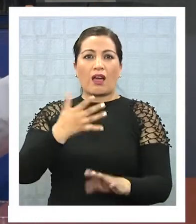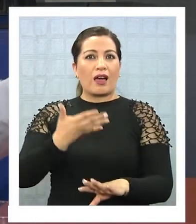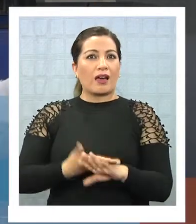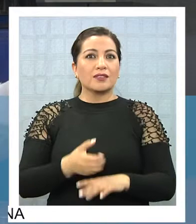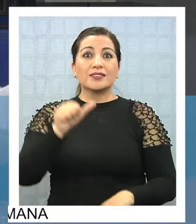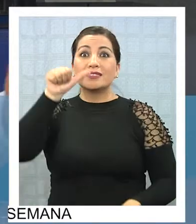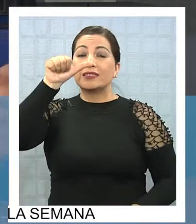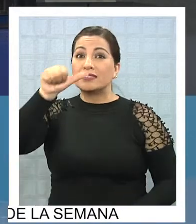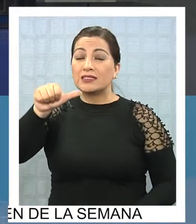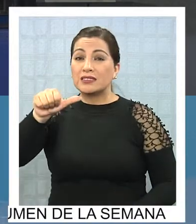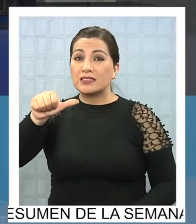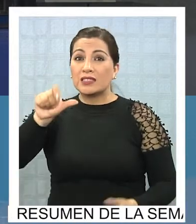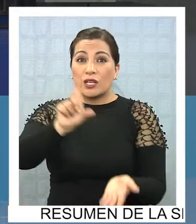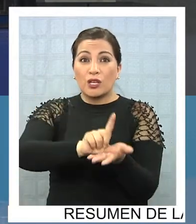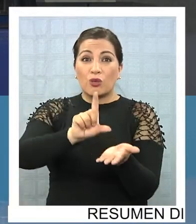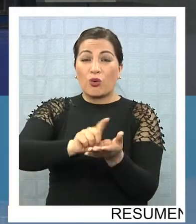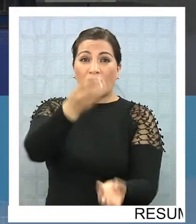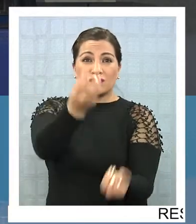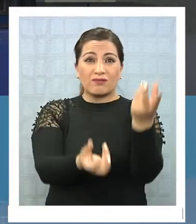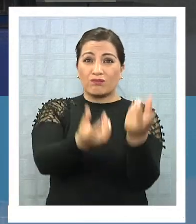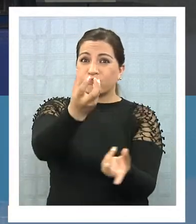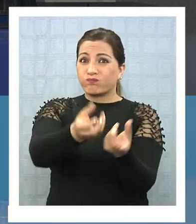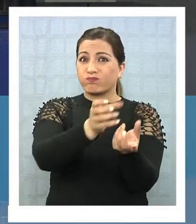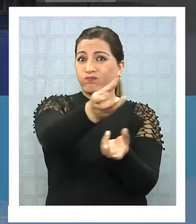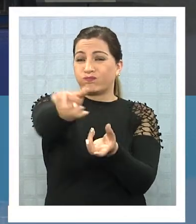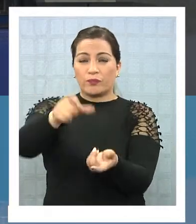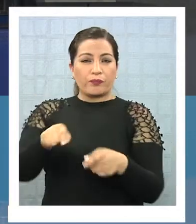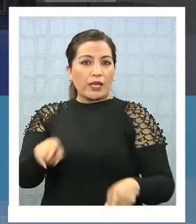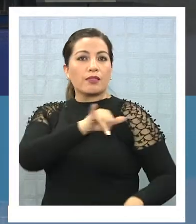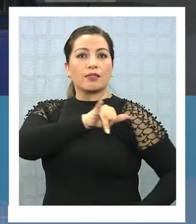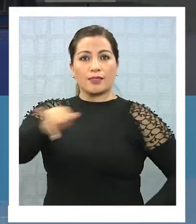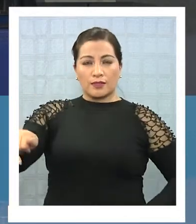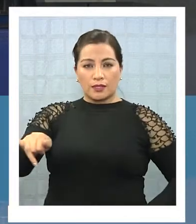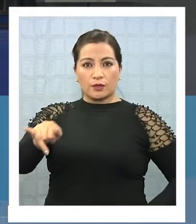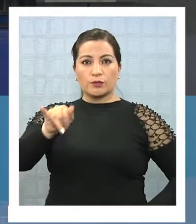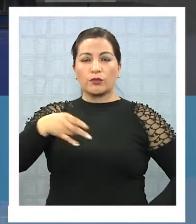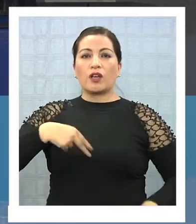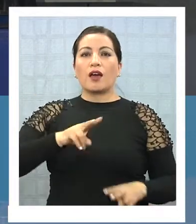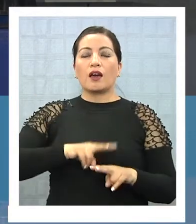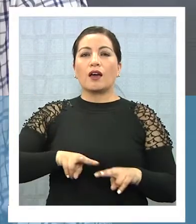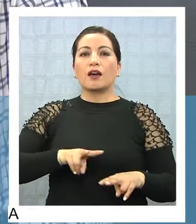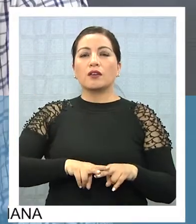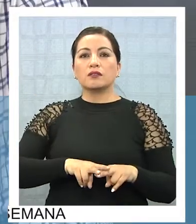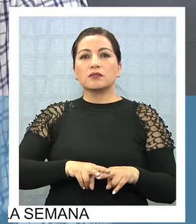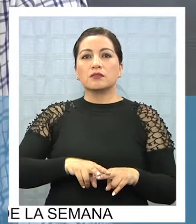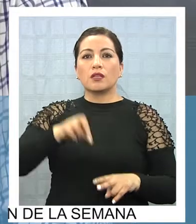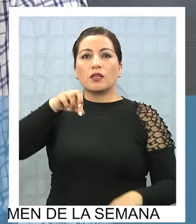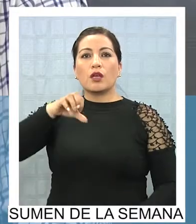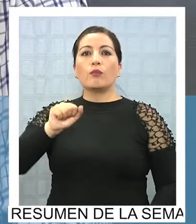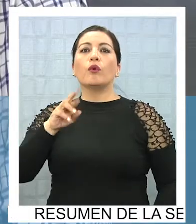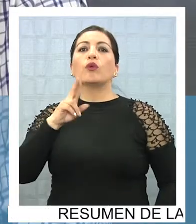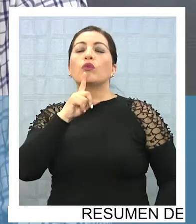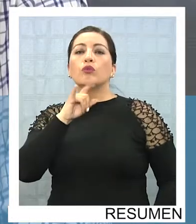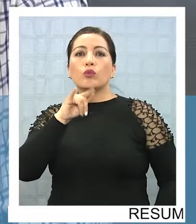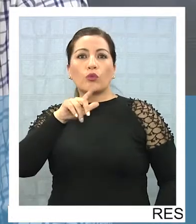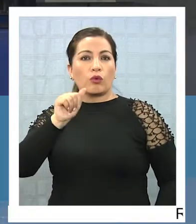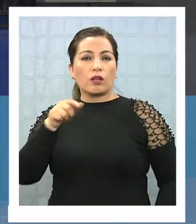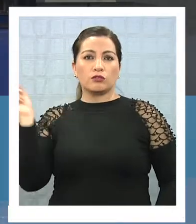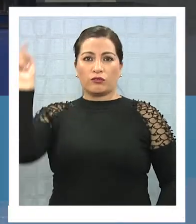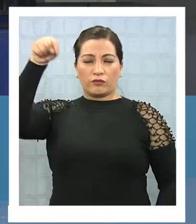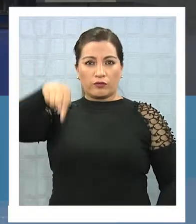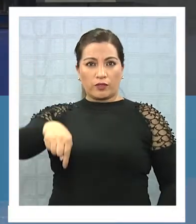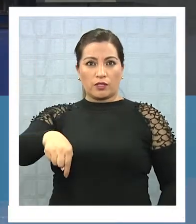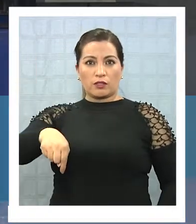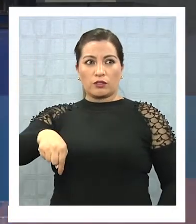seis regiones que se estaban quemando en forma simultánea, y esto posteriormente ocurrió en Portugal, y posteriormente ocurrió... Yo vengo llegando